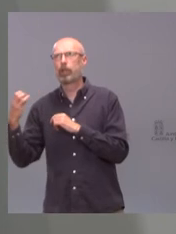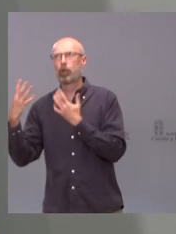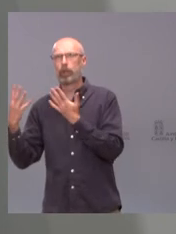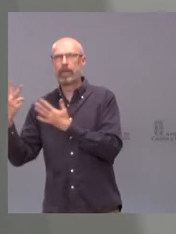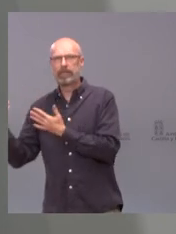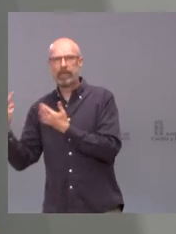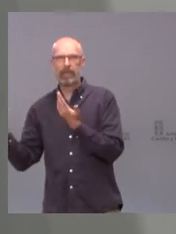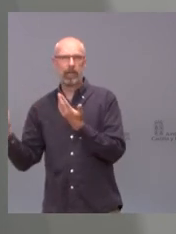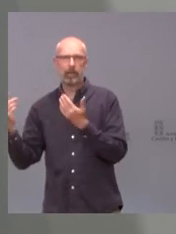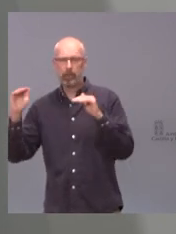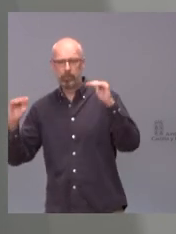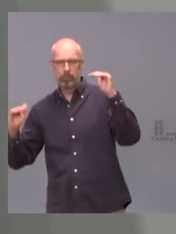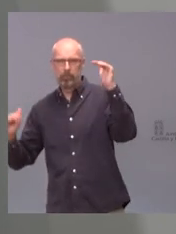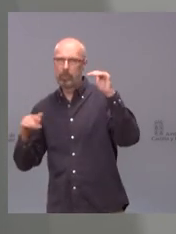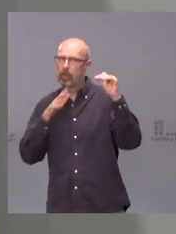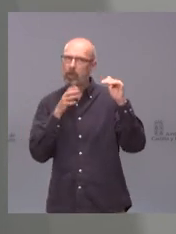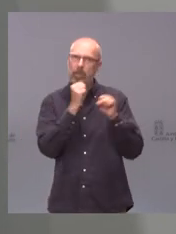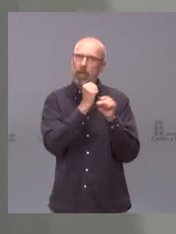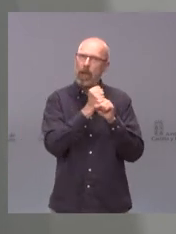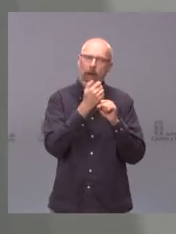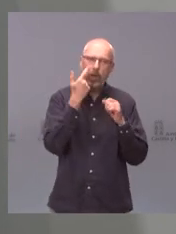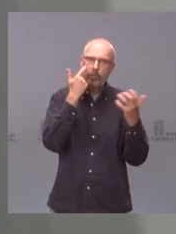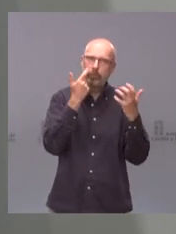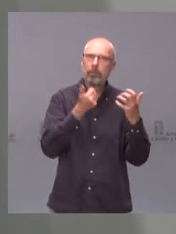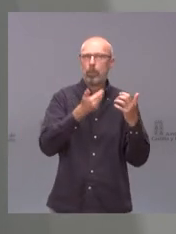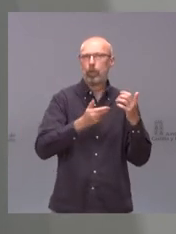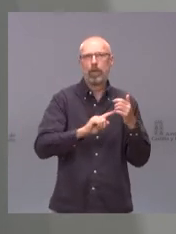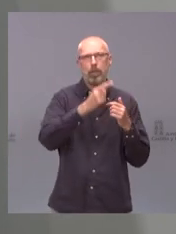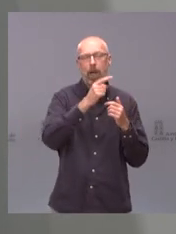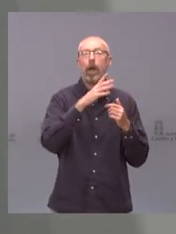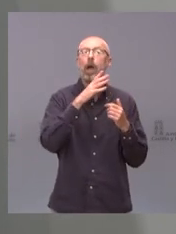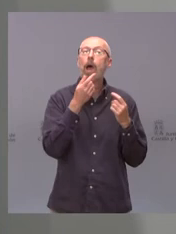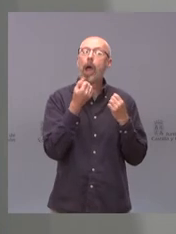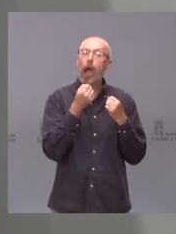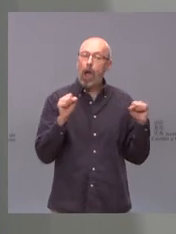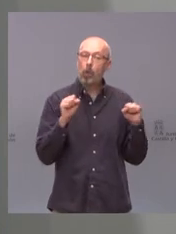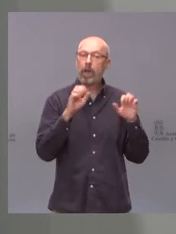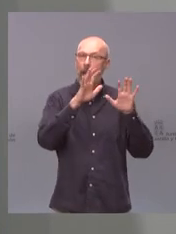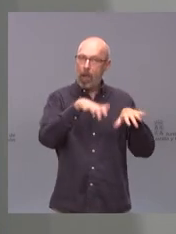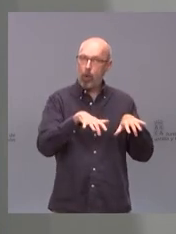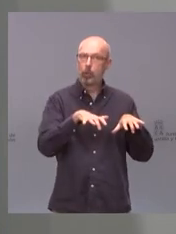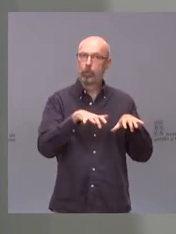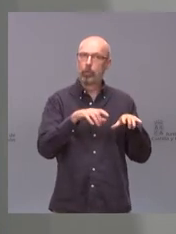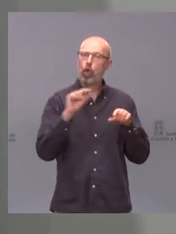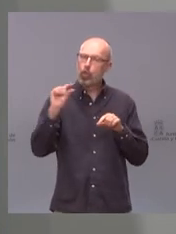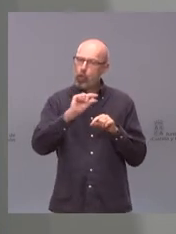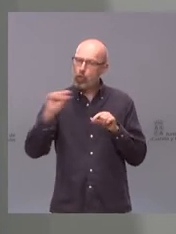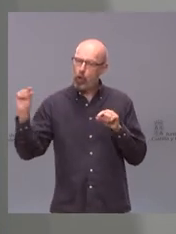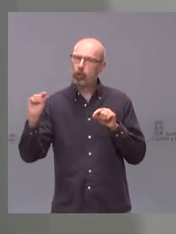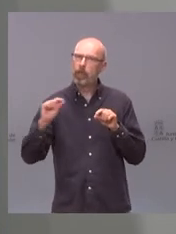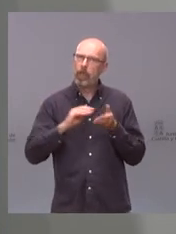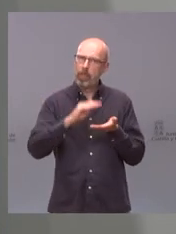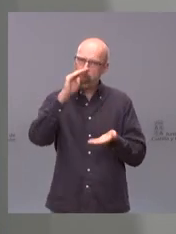la razón por la cual a pesar de que León es la provincia en la que más número de dosis se ha administrado como